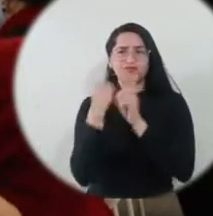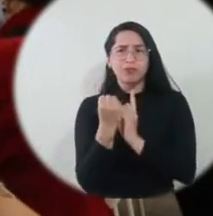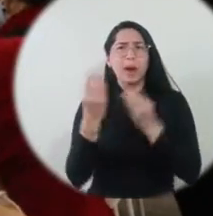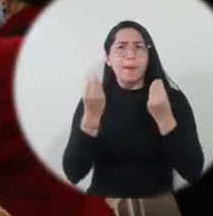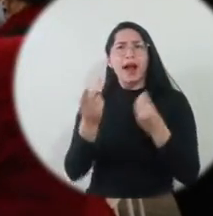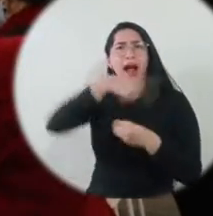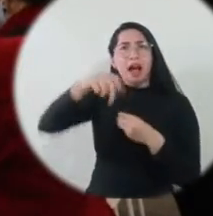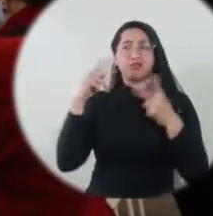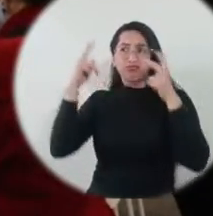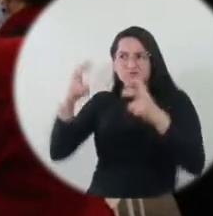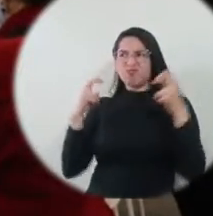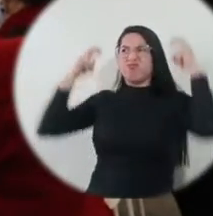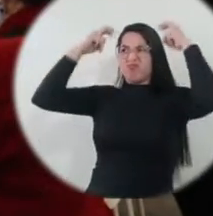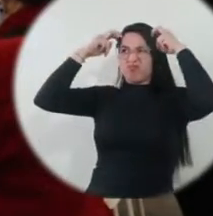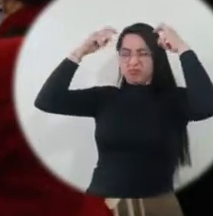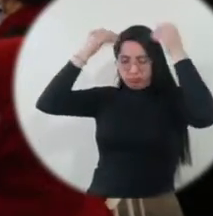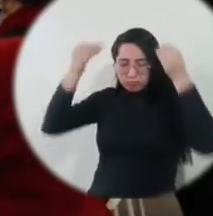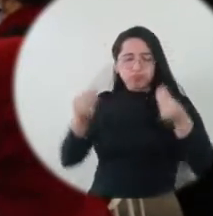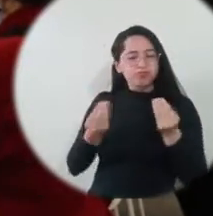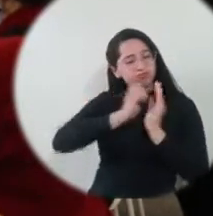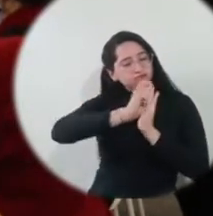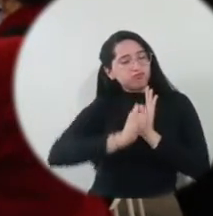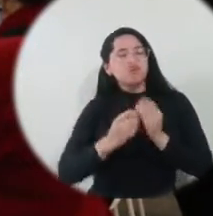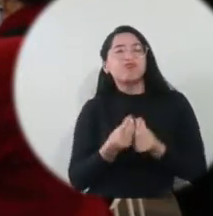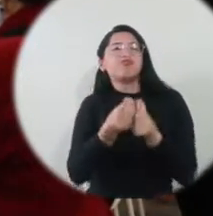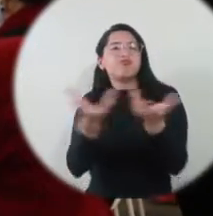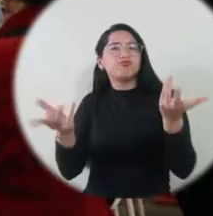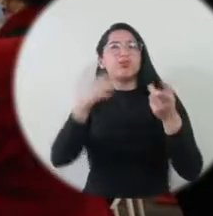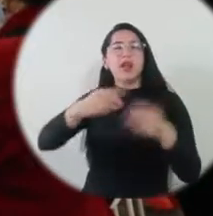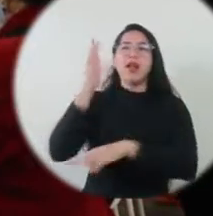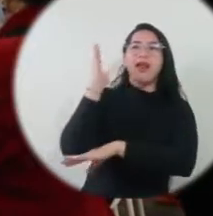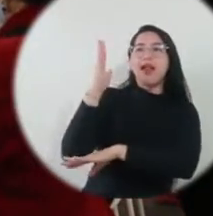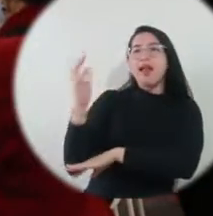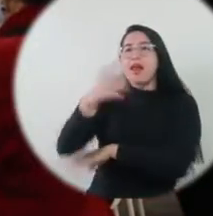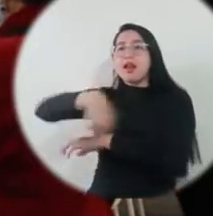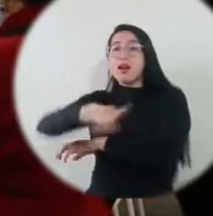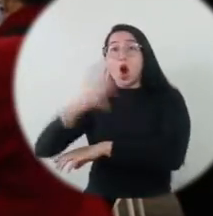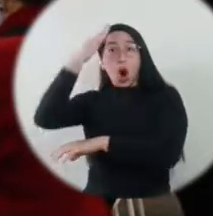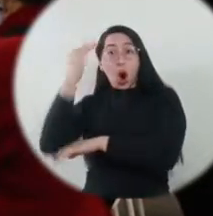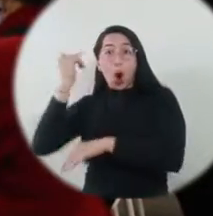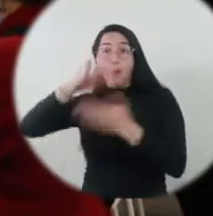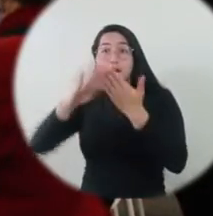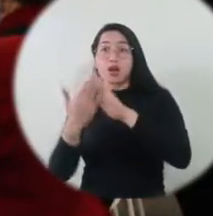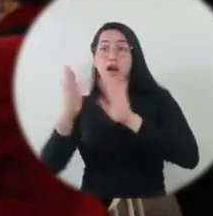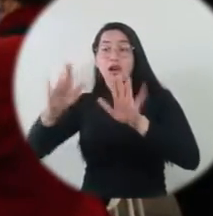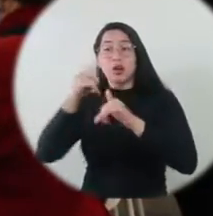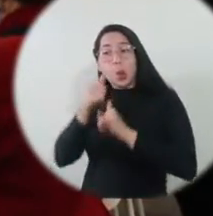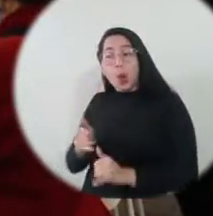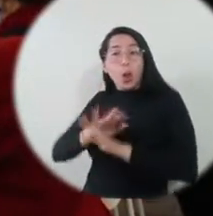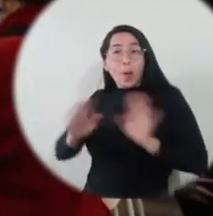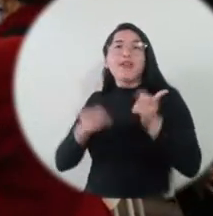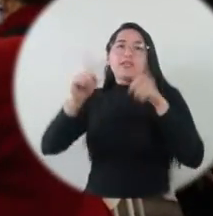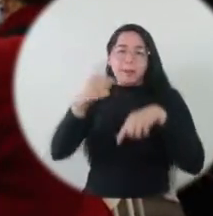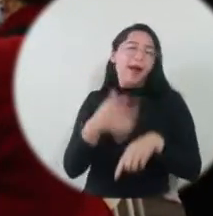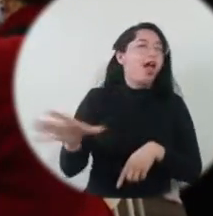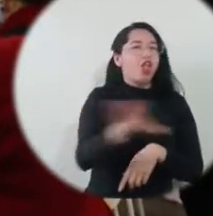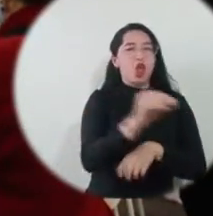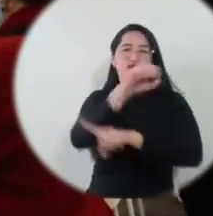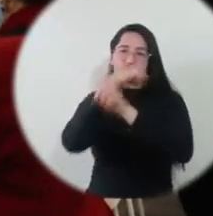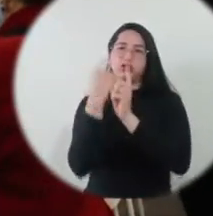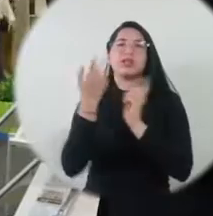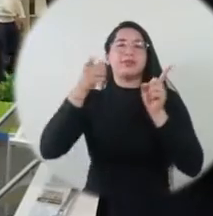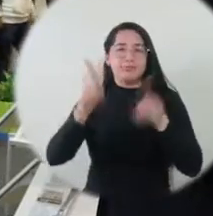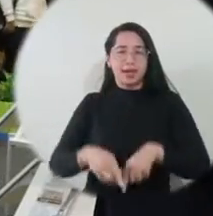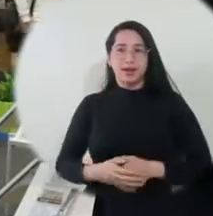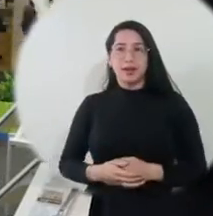poder diseminar ese conocimiento, hacerlo llegar a todas las comunidades, no solo académicas o científicas, sino también de tipo